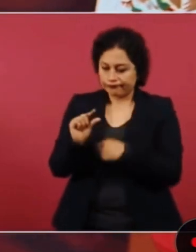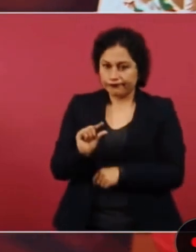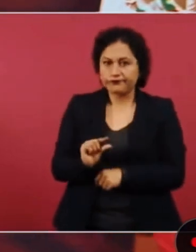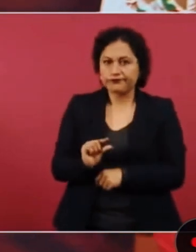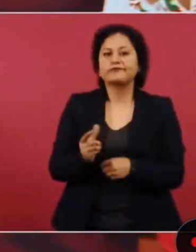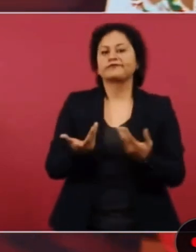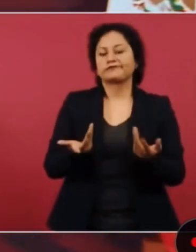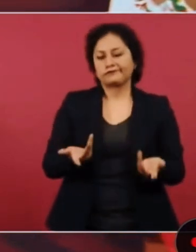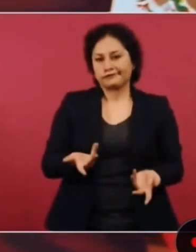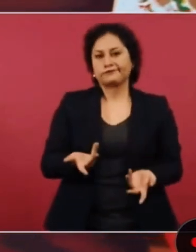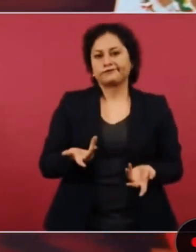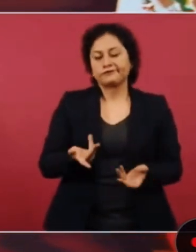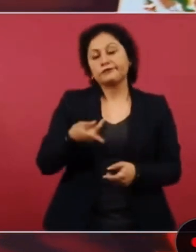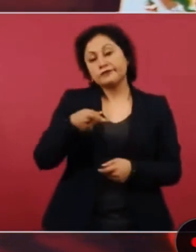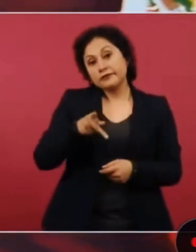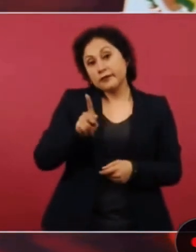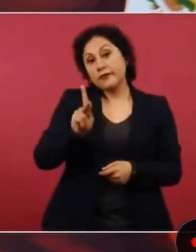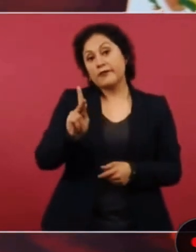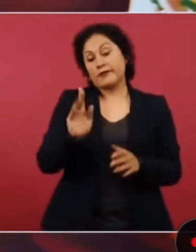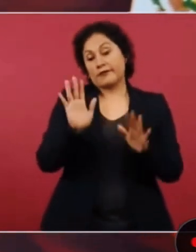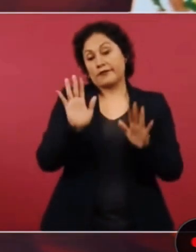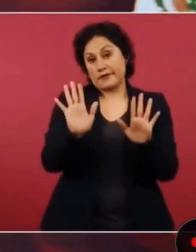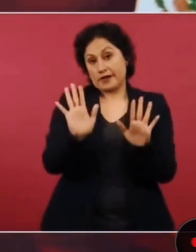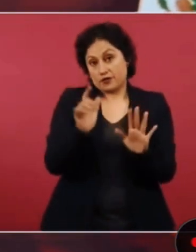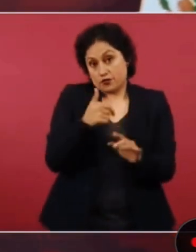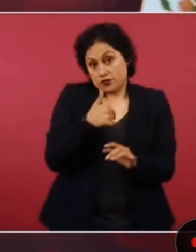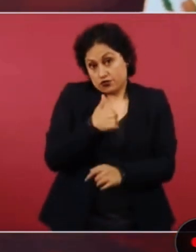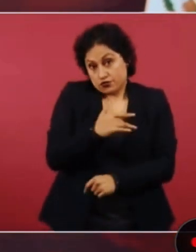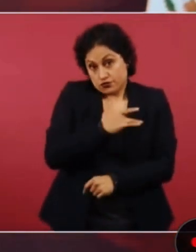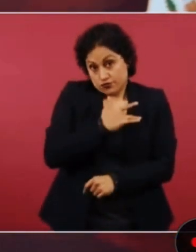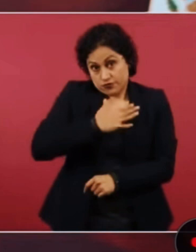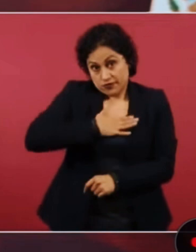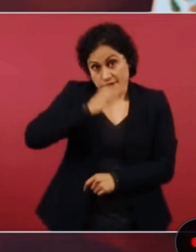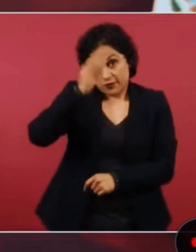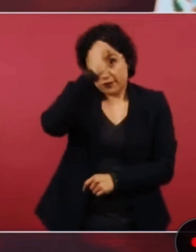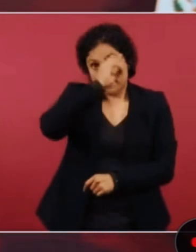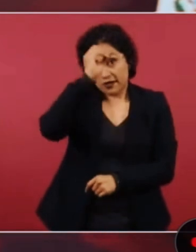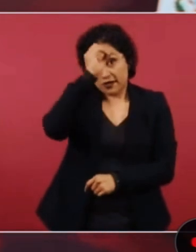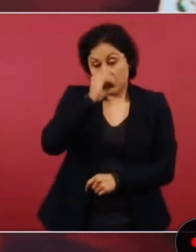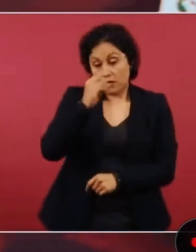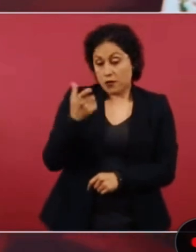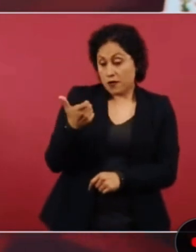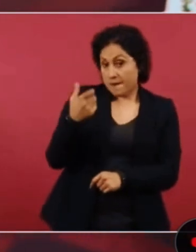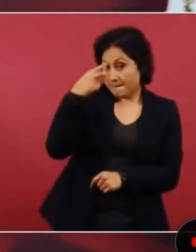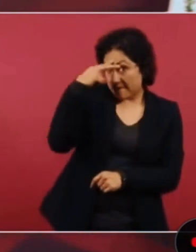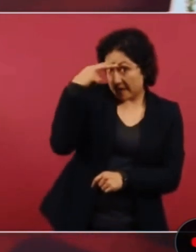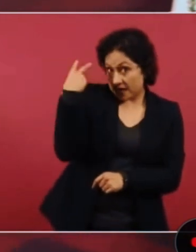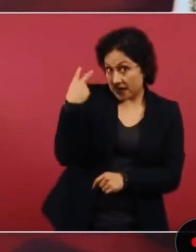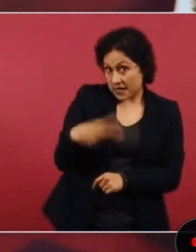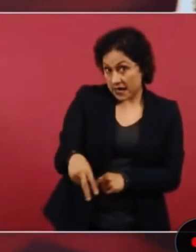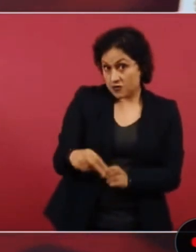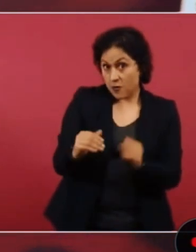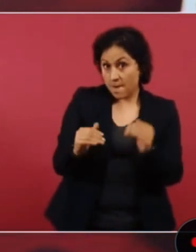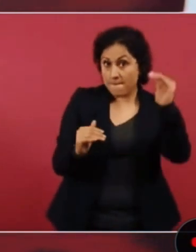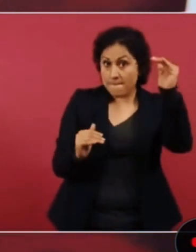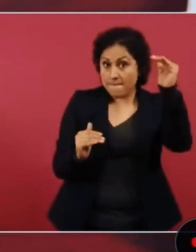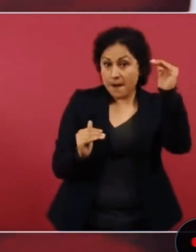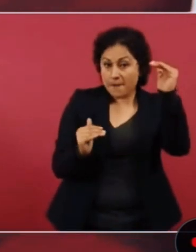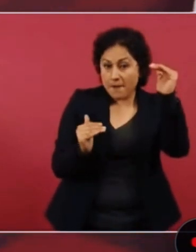mejor un peso fuerte que las depreciaciones